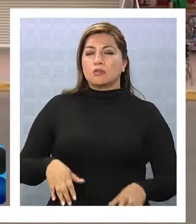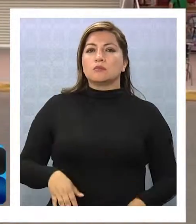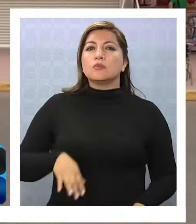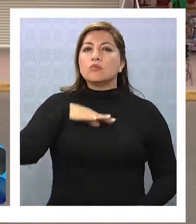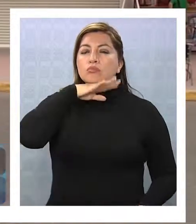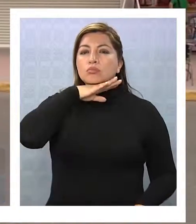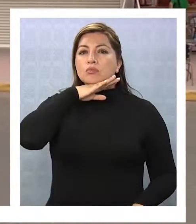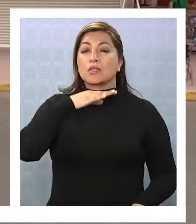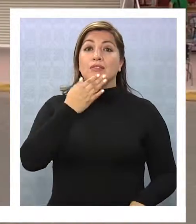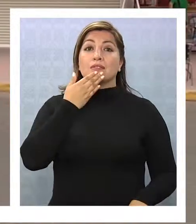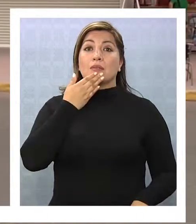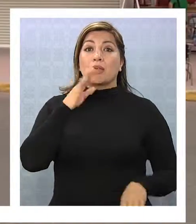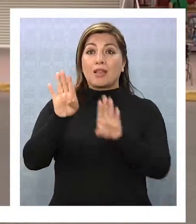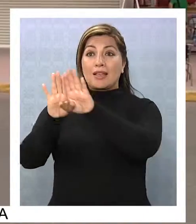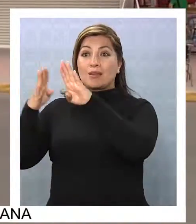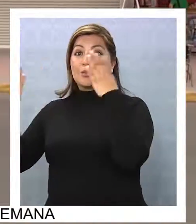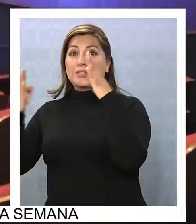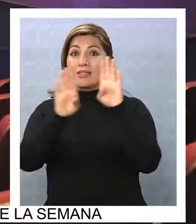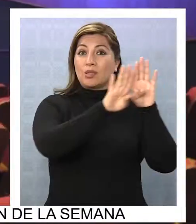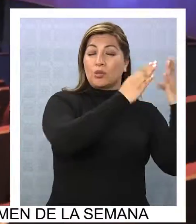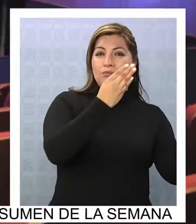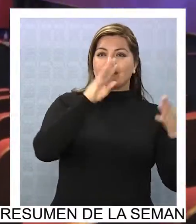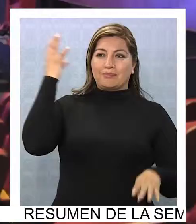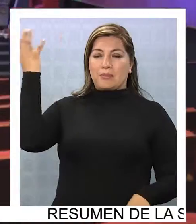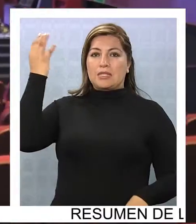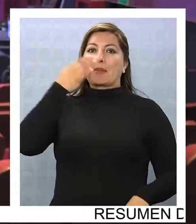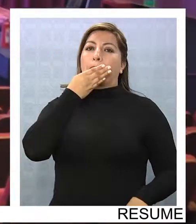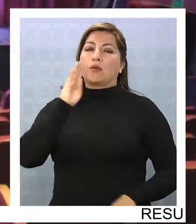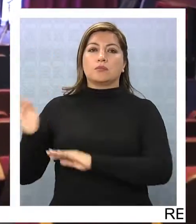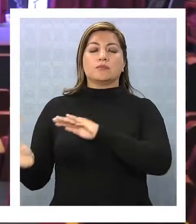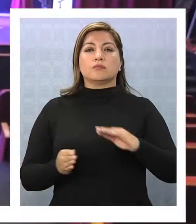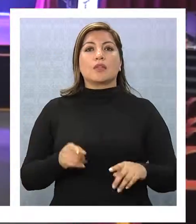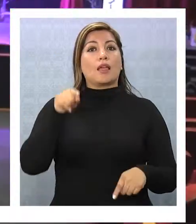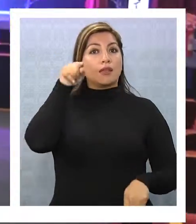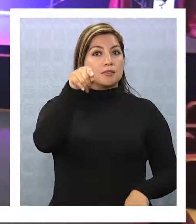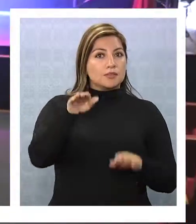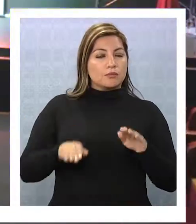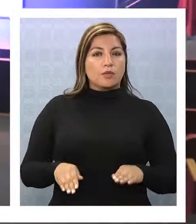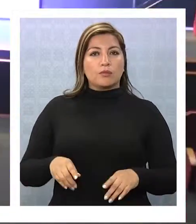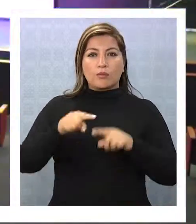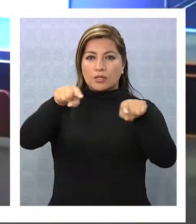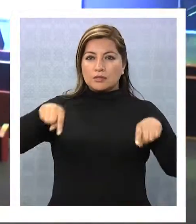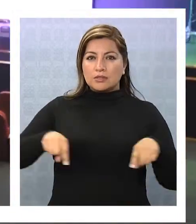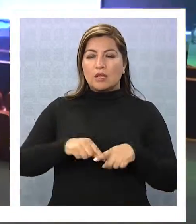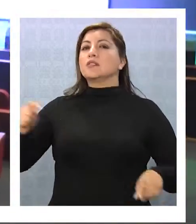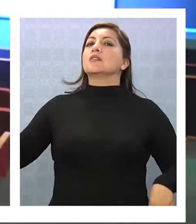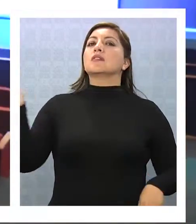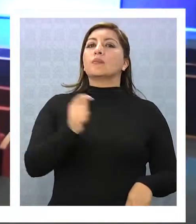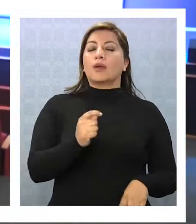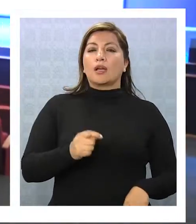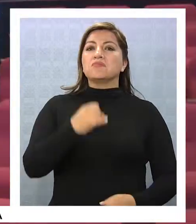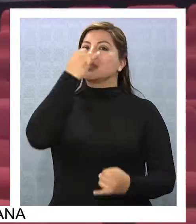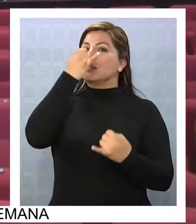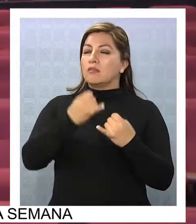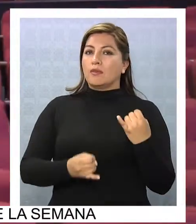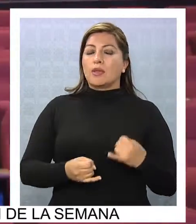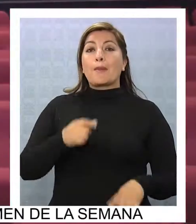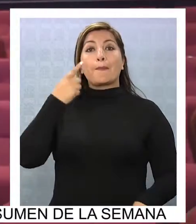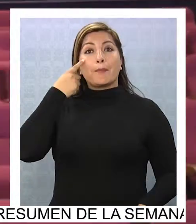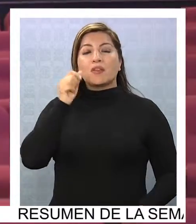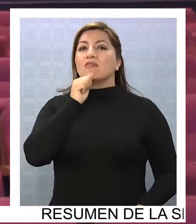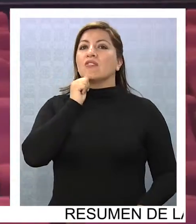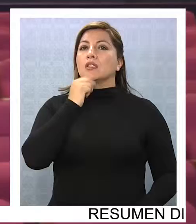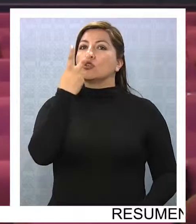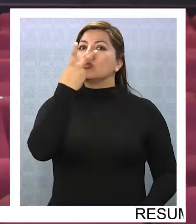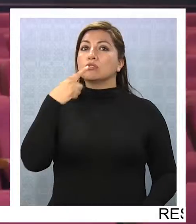se mejoraron las salidas de emergencia también, obviamente. De esta forma queda terminado el Salón Tarapacá, pero todavía están pendientes dos importantes